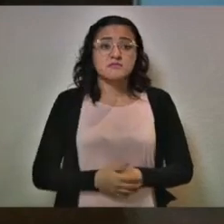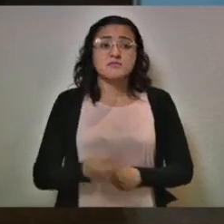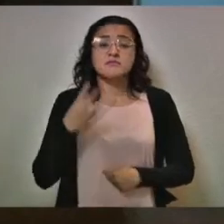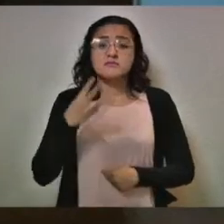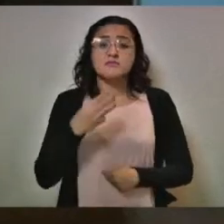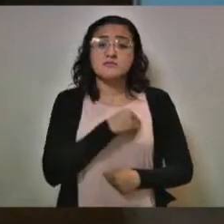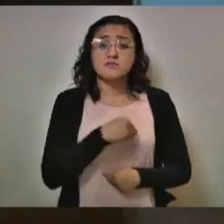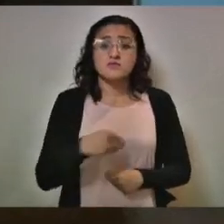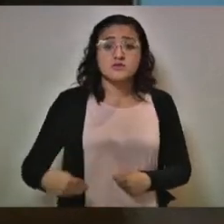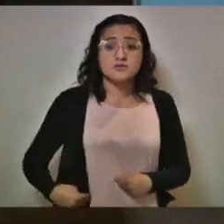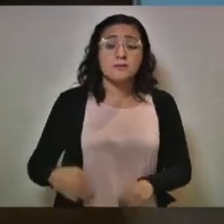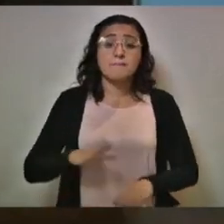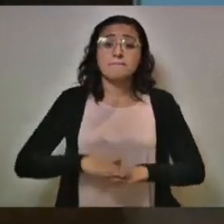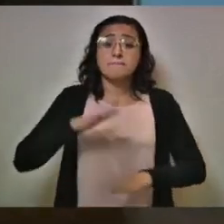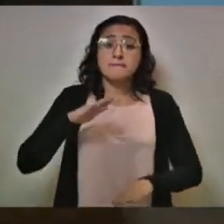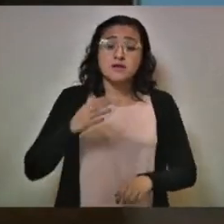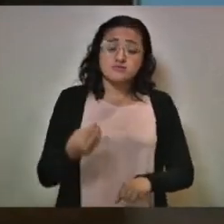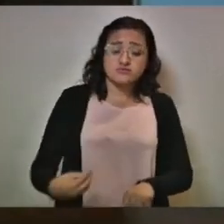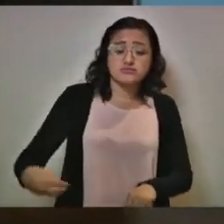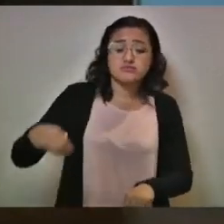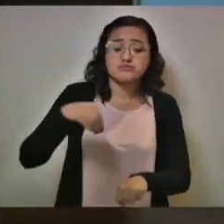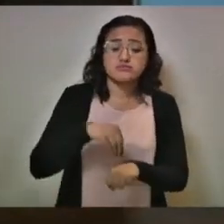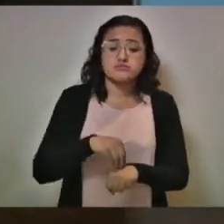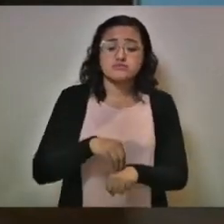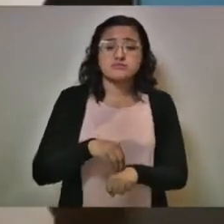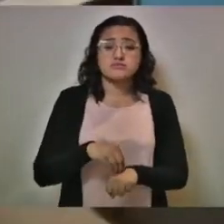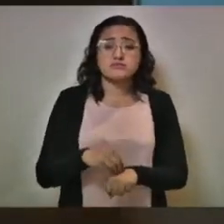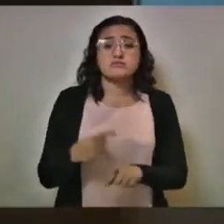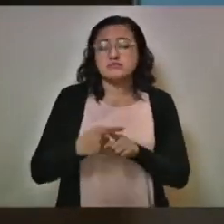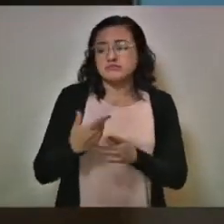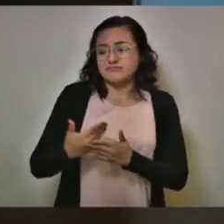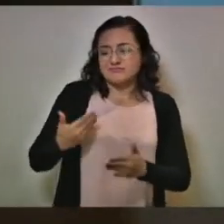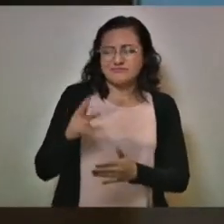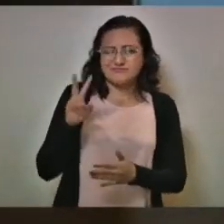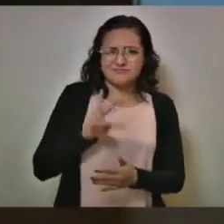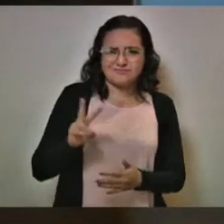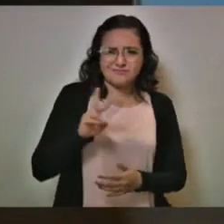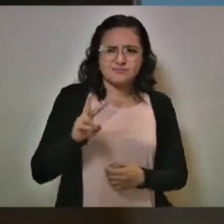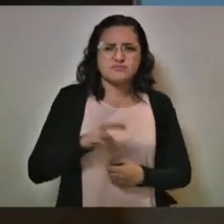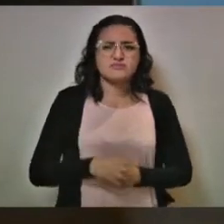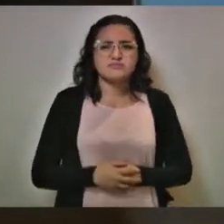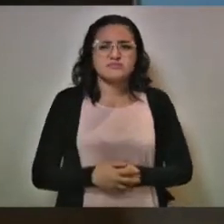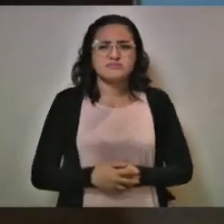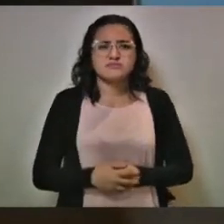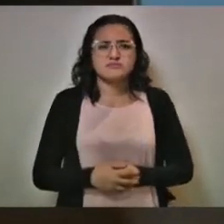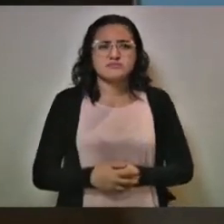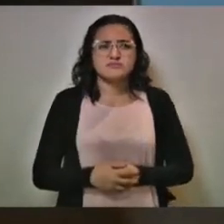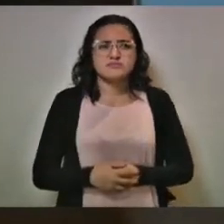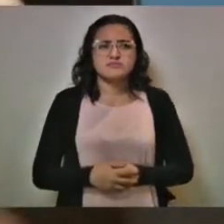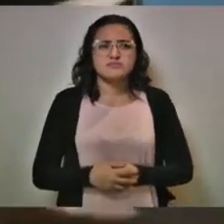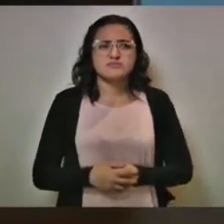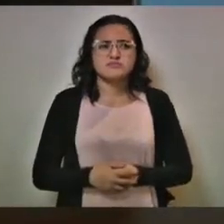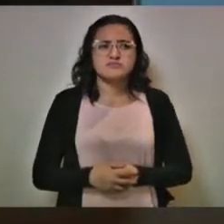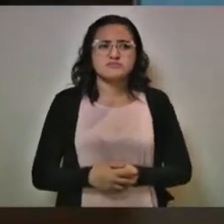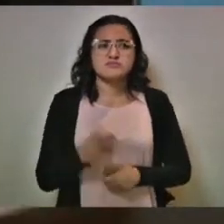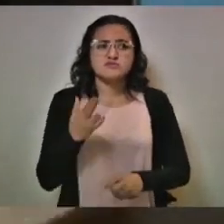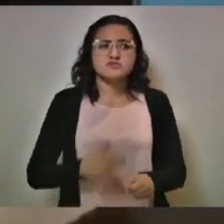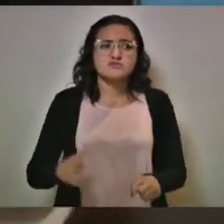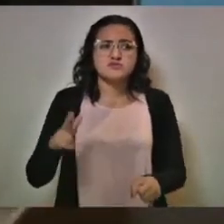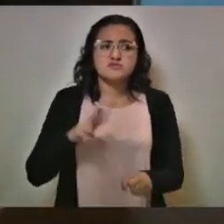tres municipios más involucrados que el viernes. En relación a